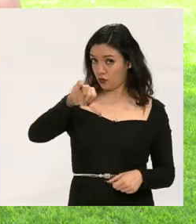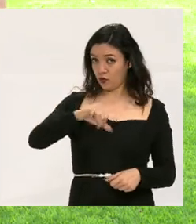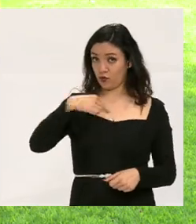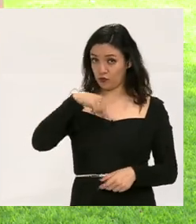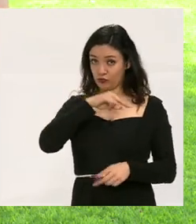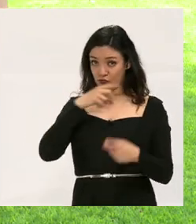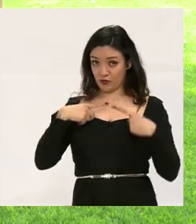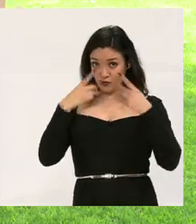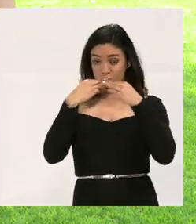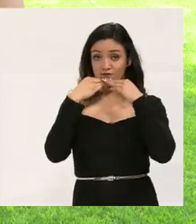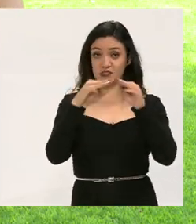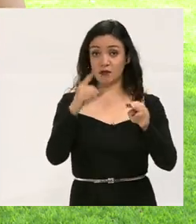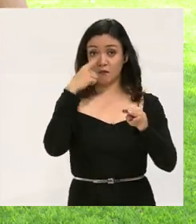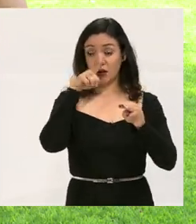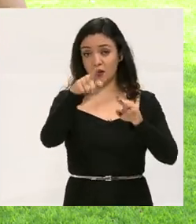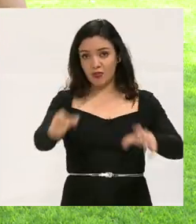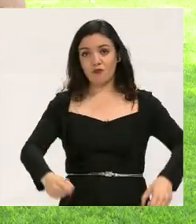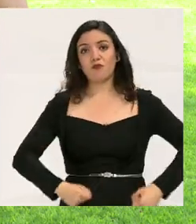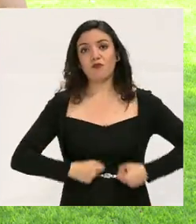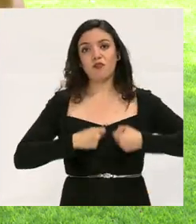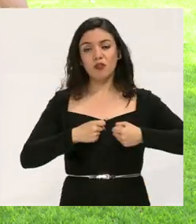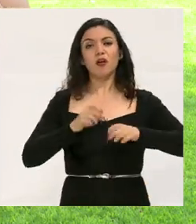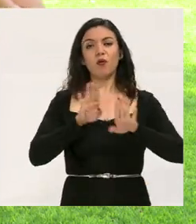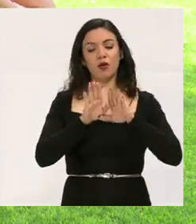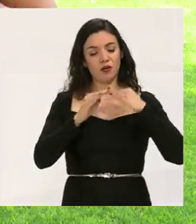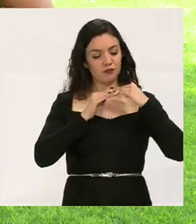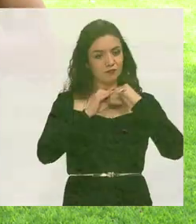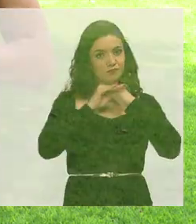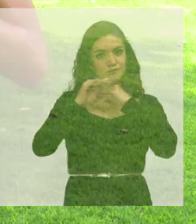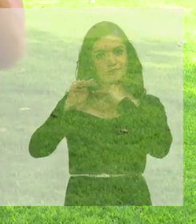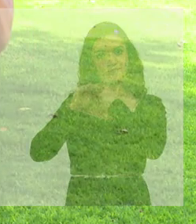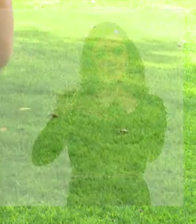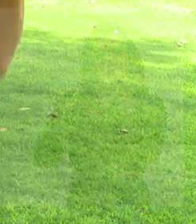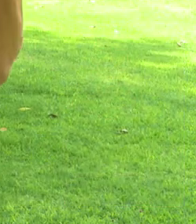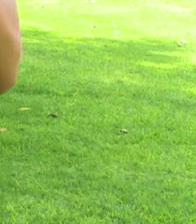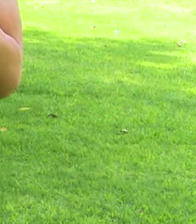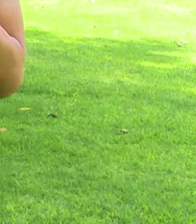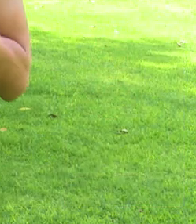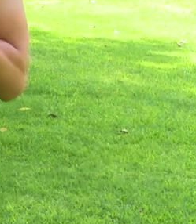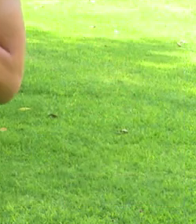Hoy, nos dejan un mensaje para fortalecer la empatía.